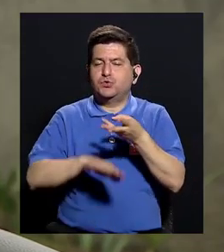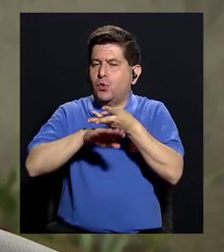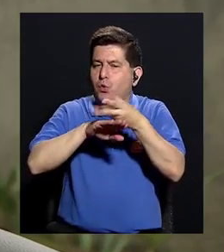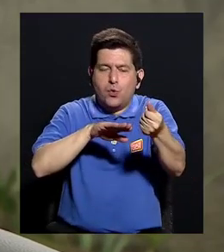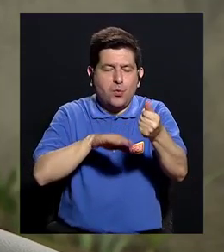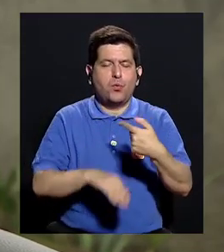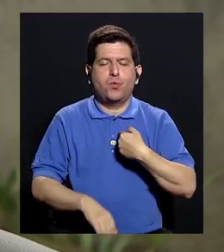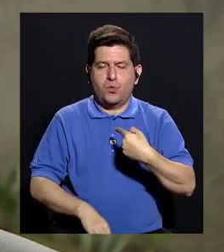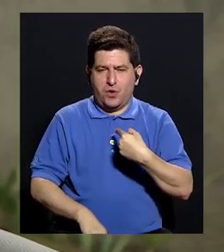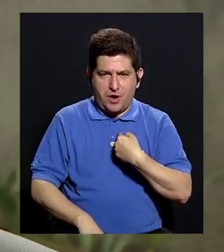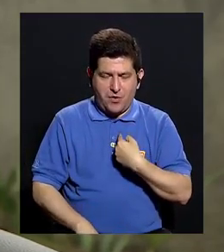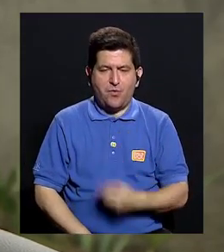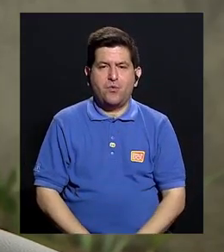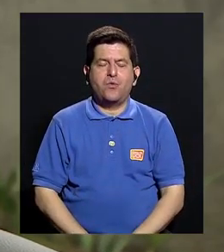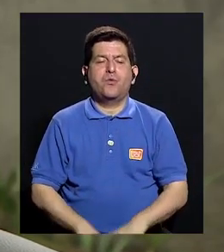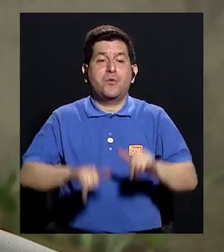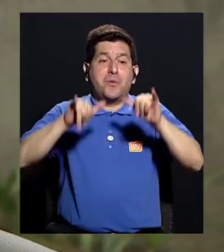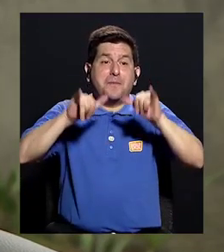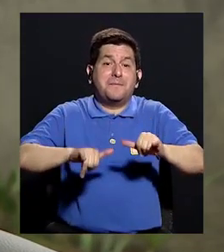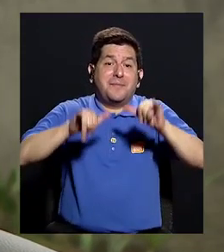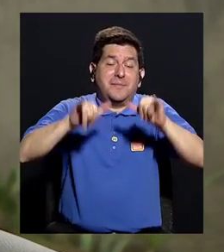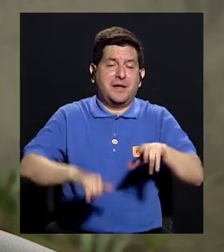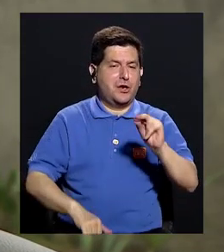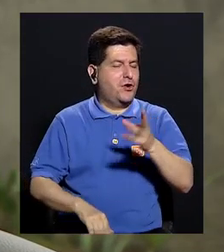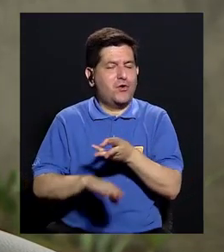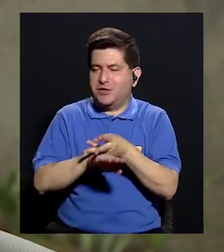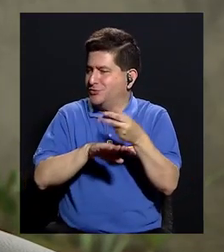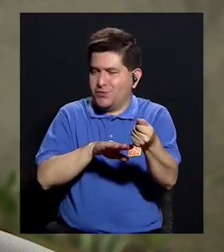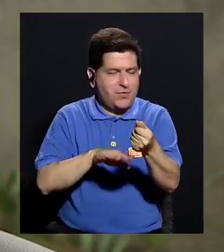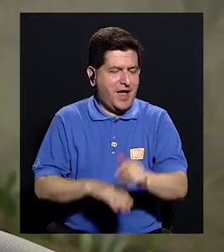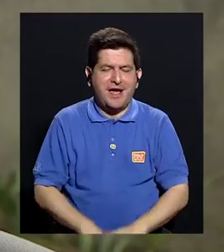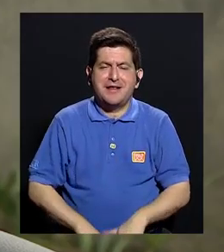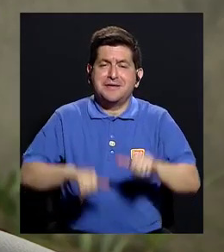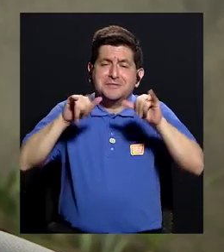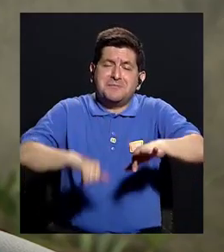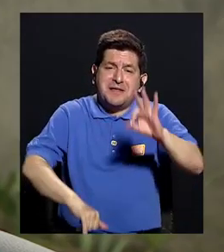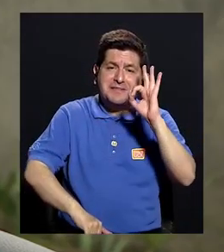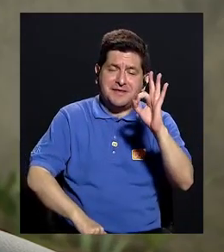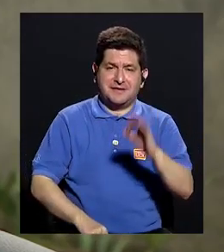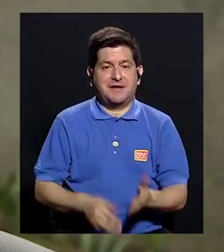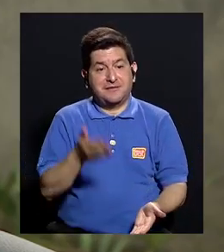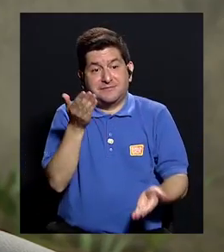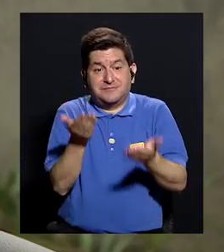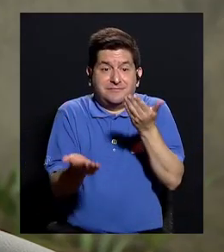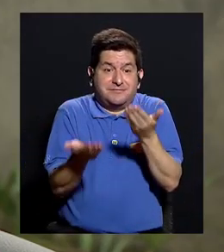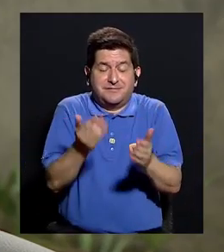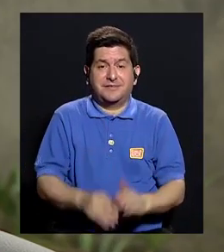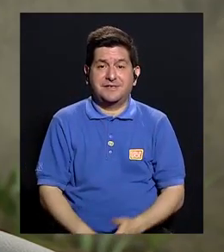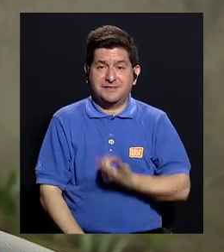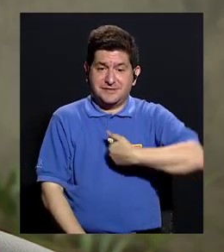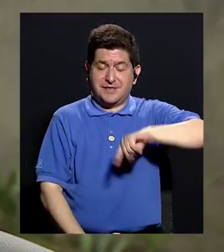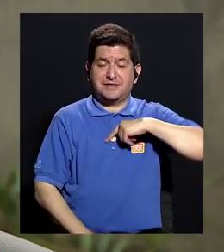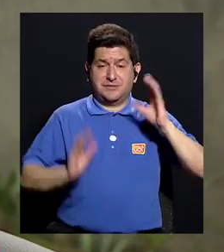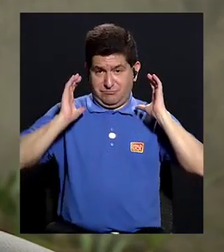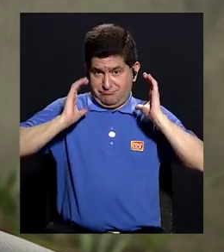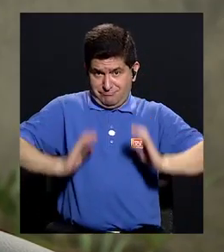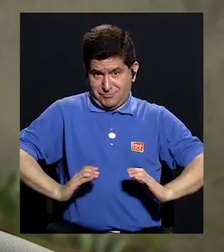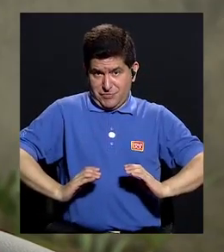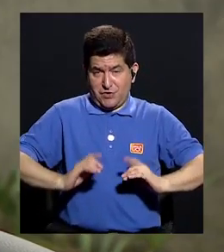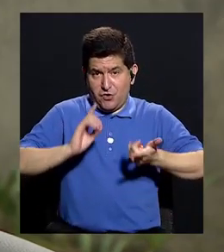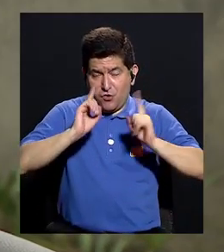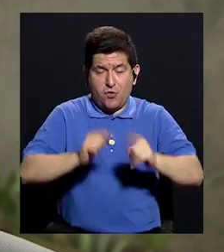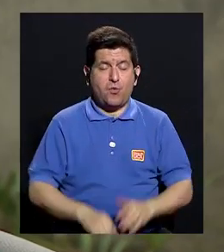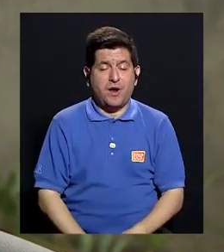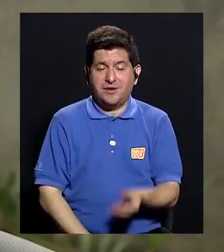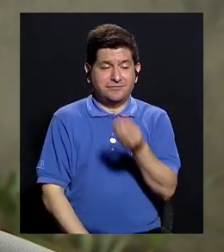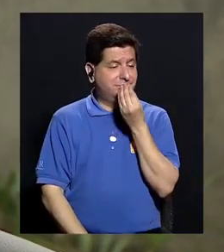cura para poder estar, tener una estabilidad, porque no es hacer una cura, es tener una estabilidad a nivel de nuestro organismo,